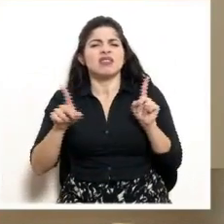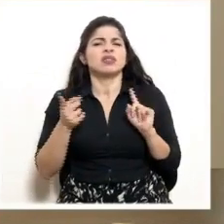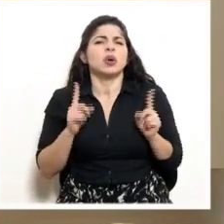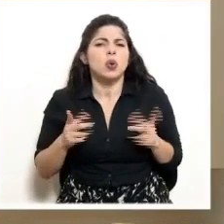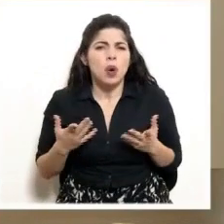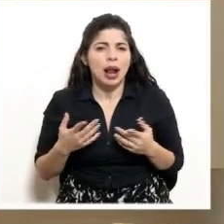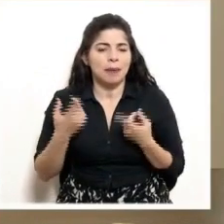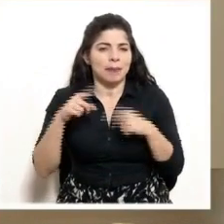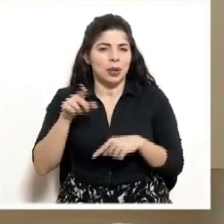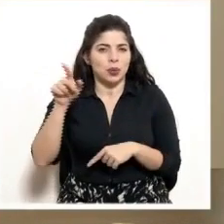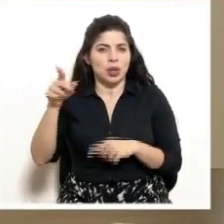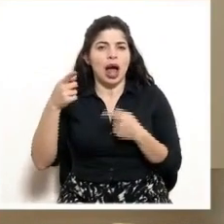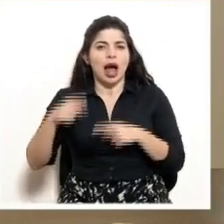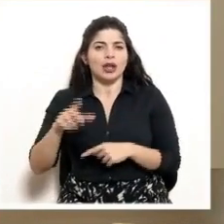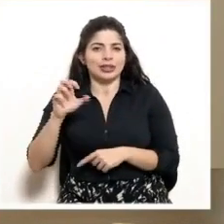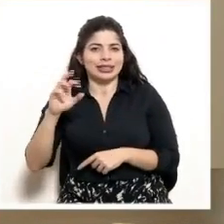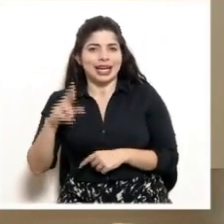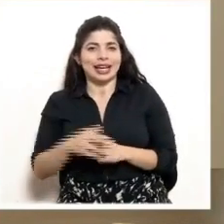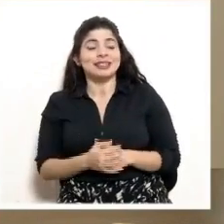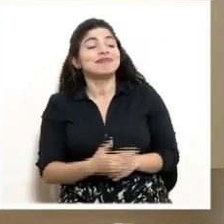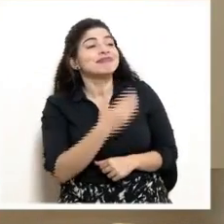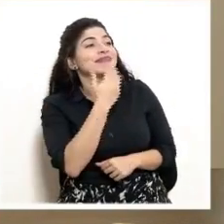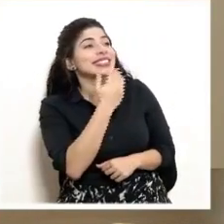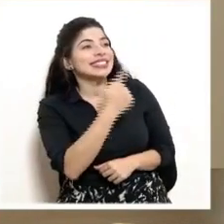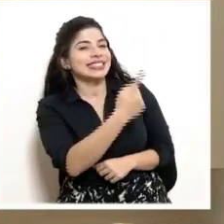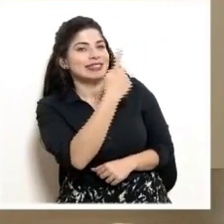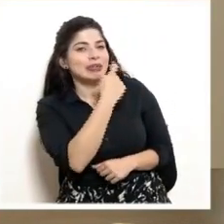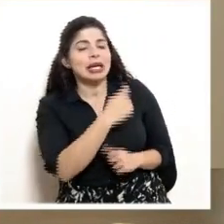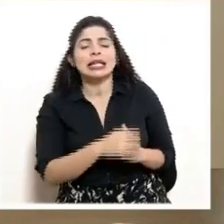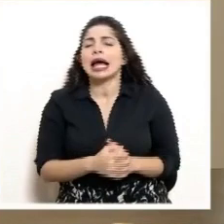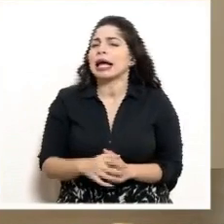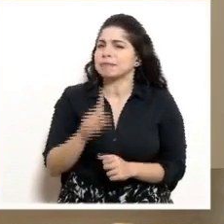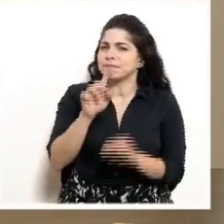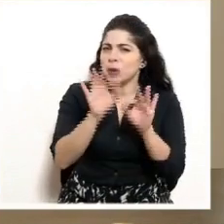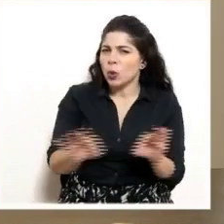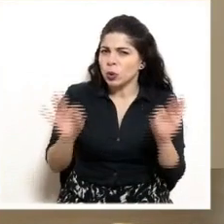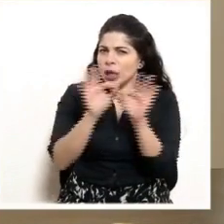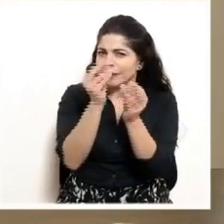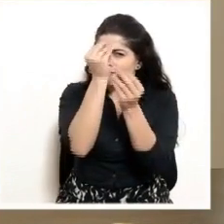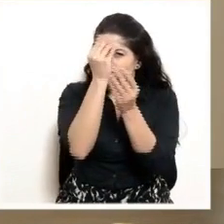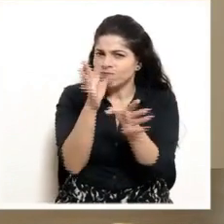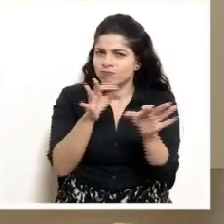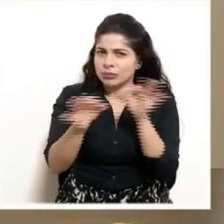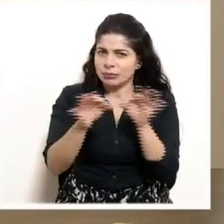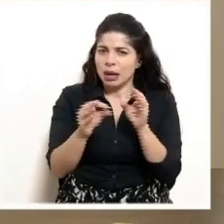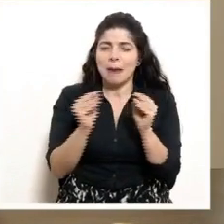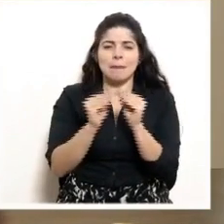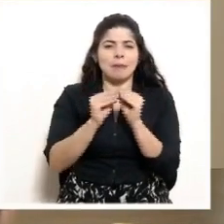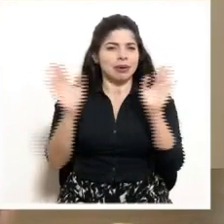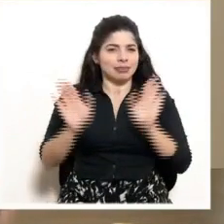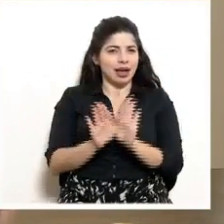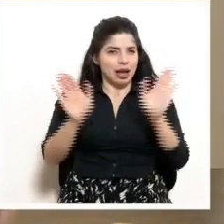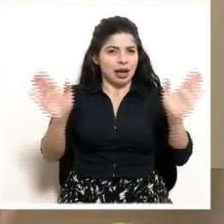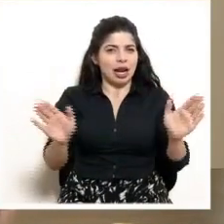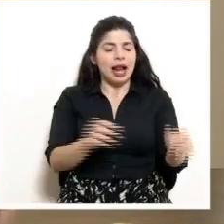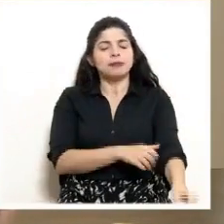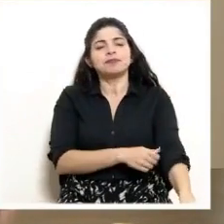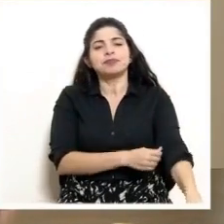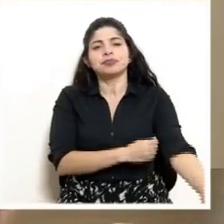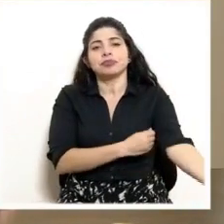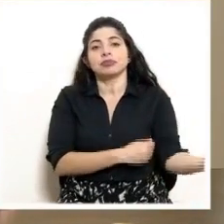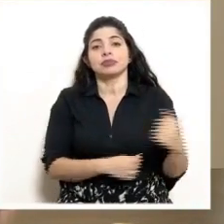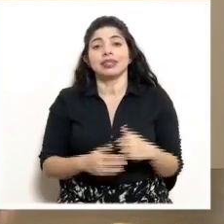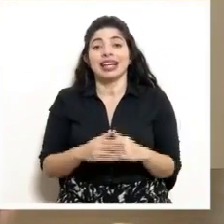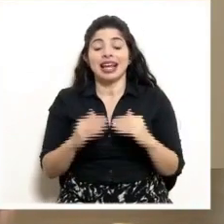Acontecercer. Muchas gracias por la consulta. Es importante mencionar en términos generales que